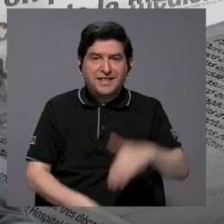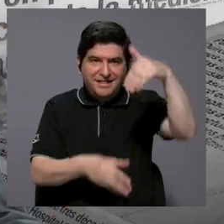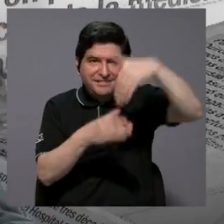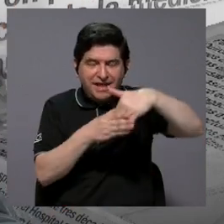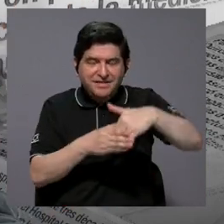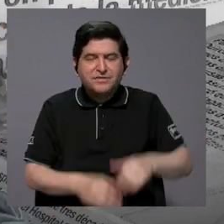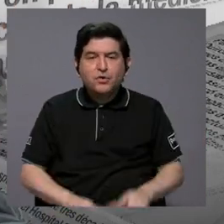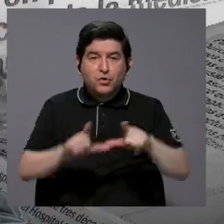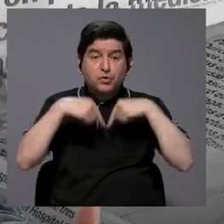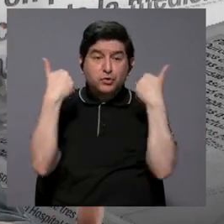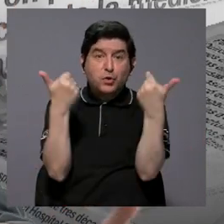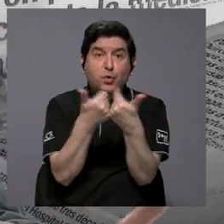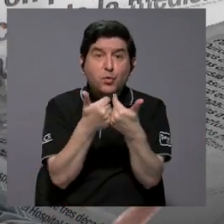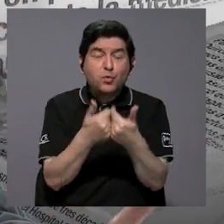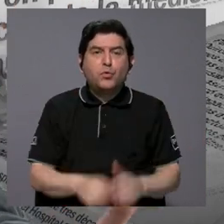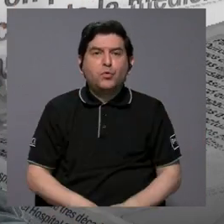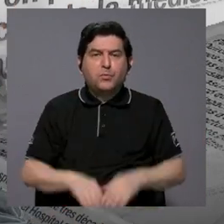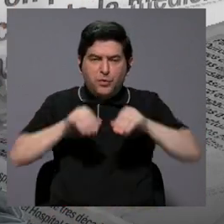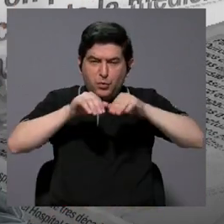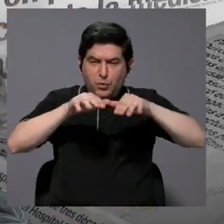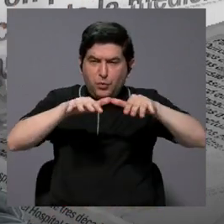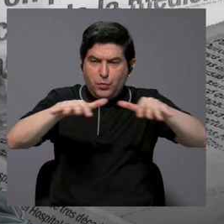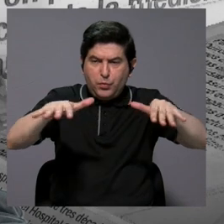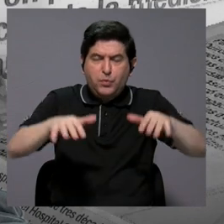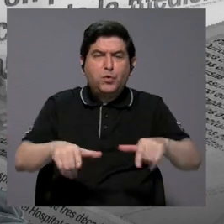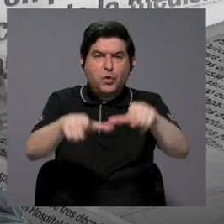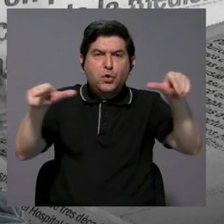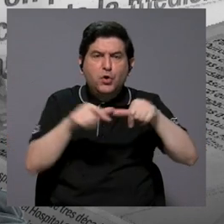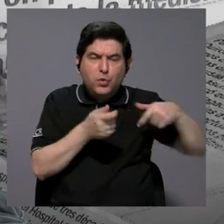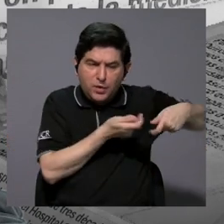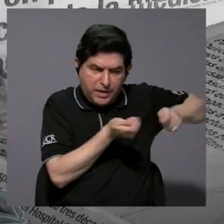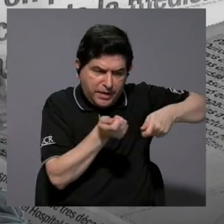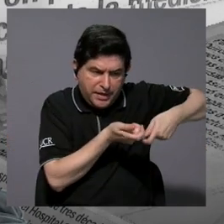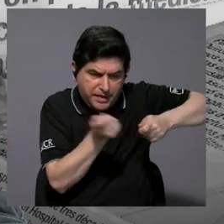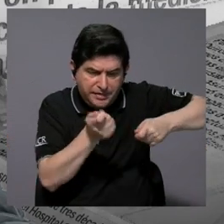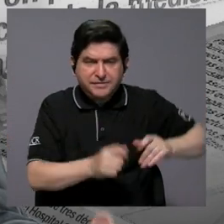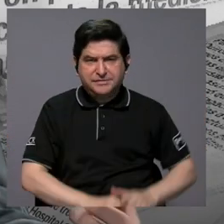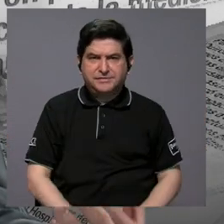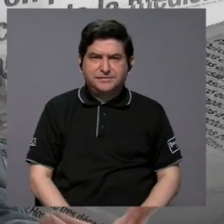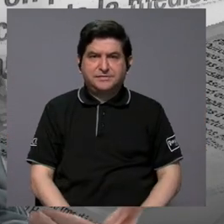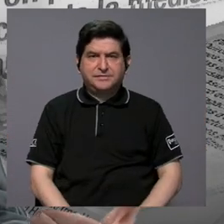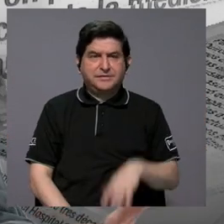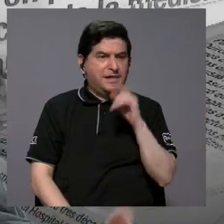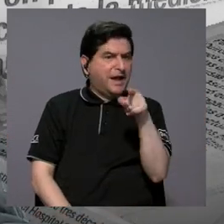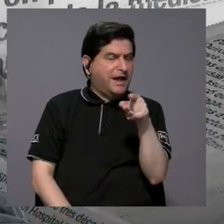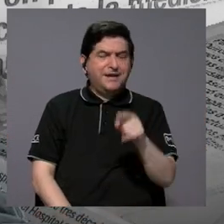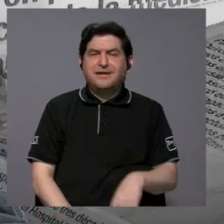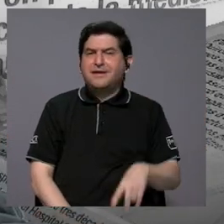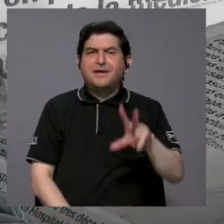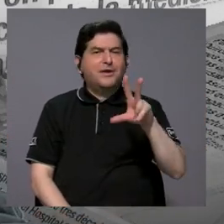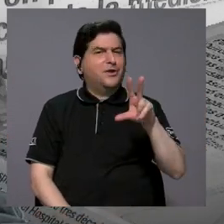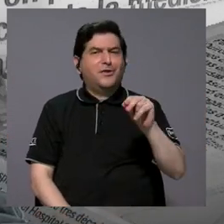de sitios, dentro de una gran telaraña de sitios arqueológicos que no tienen